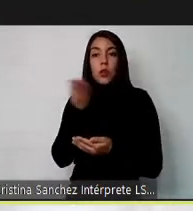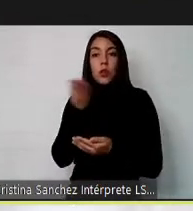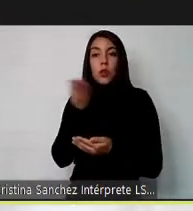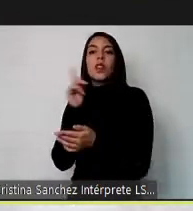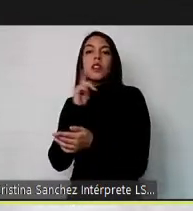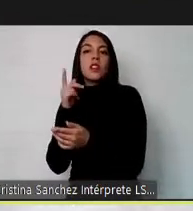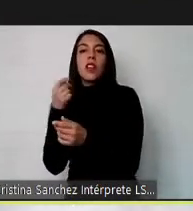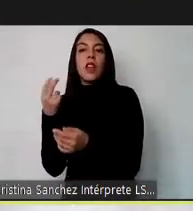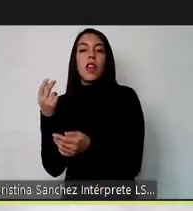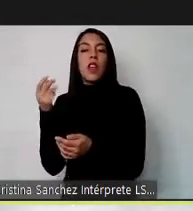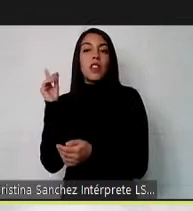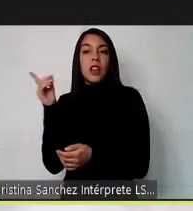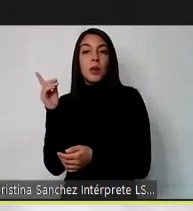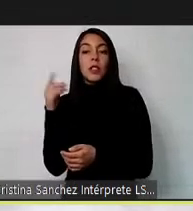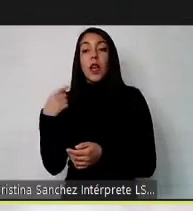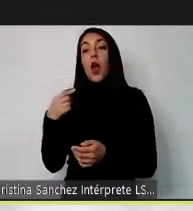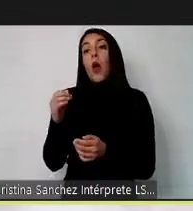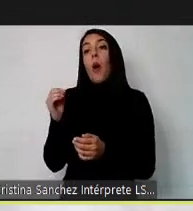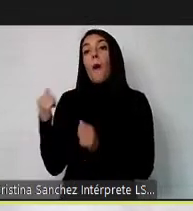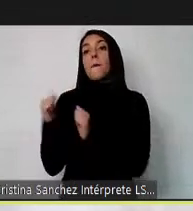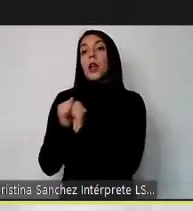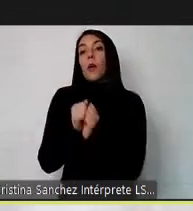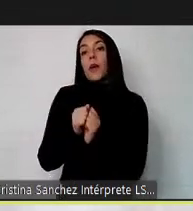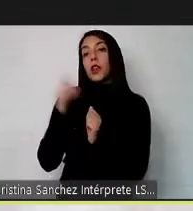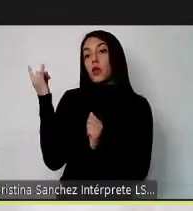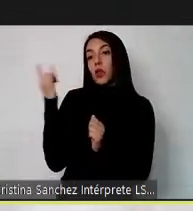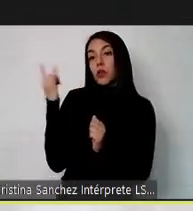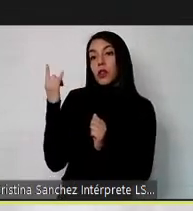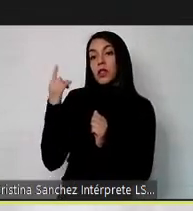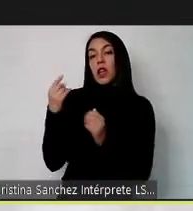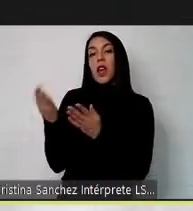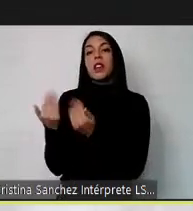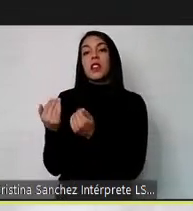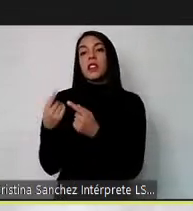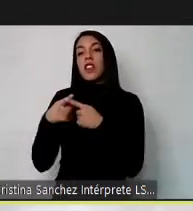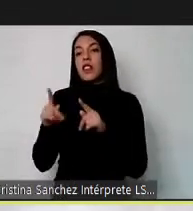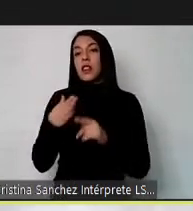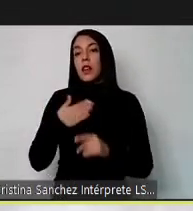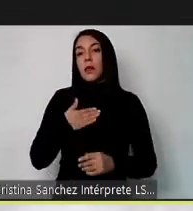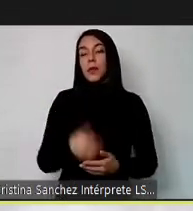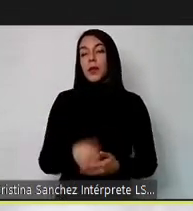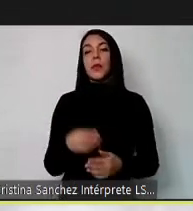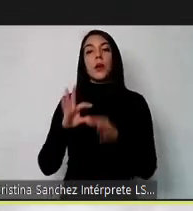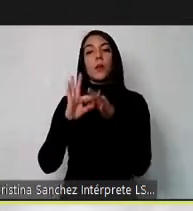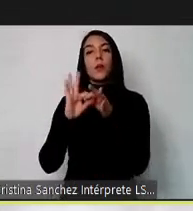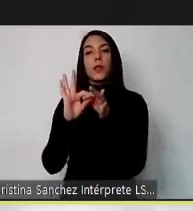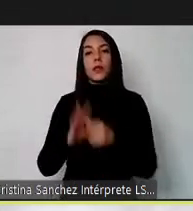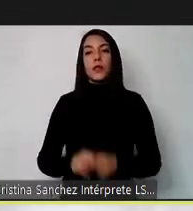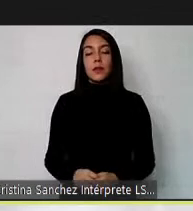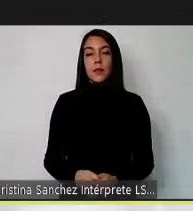formamos en una universidad y mi compañero tiene necesidades distintas a las mías muchas gracias